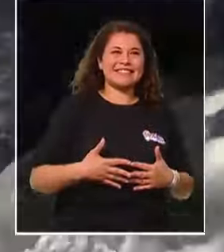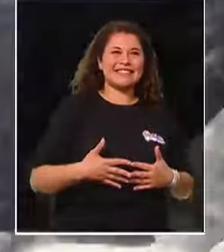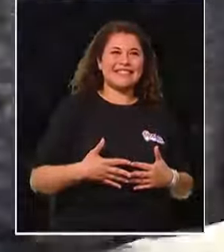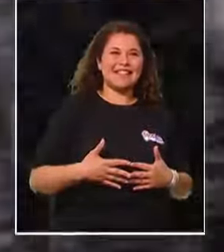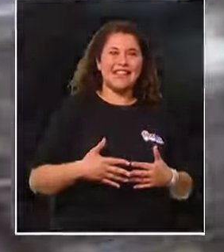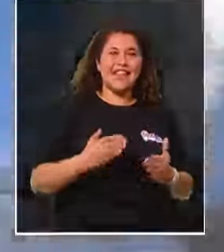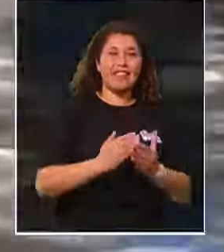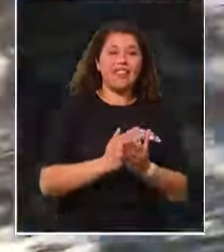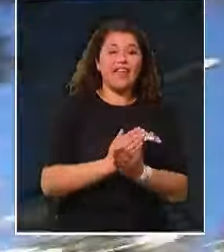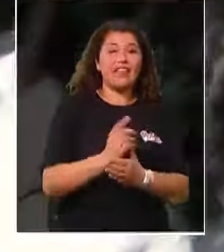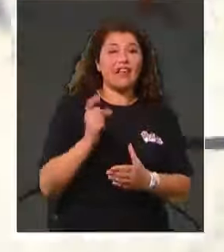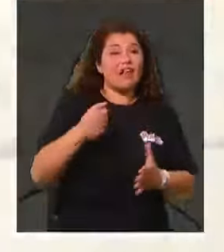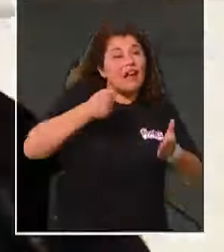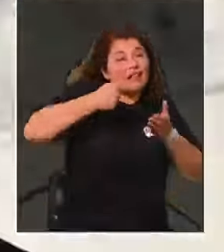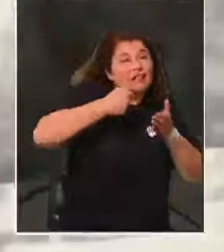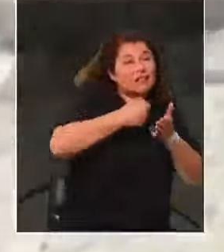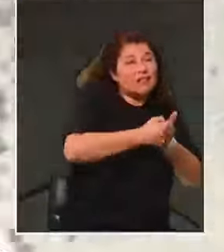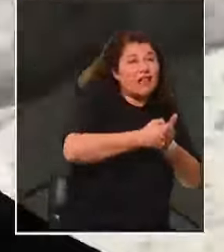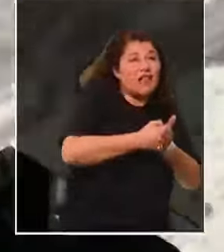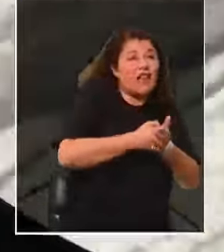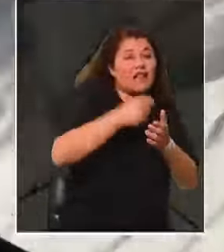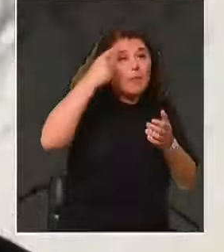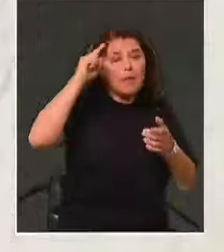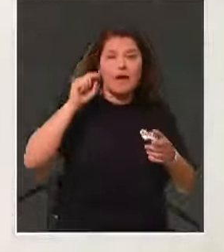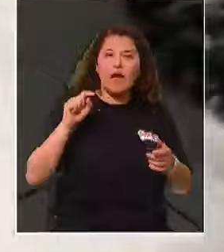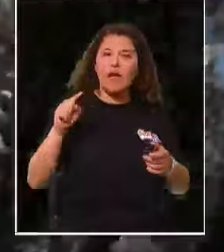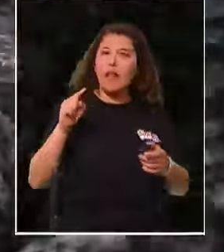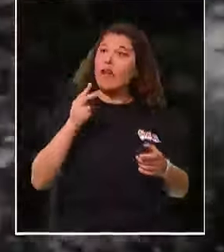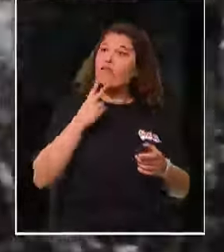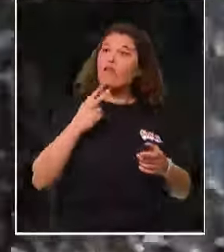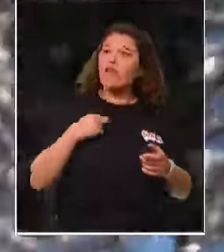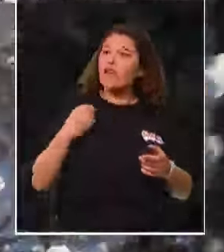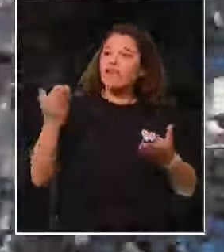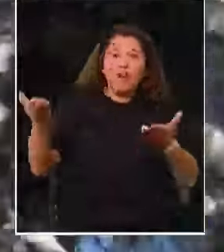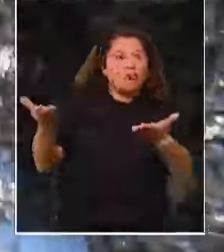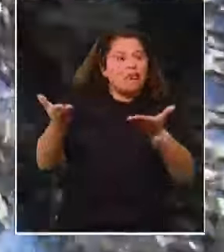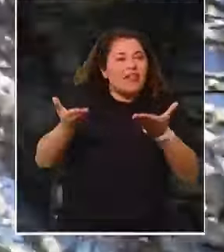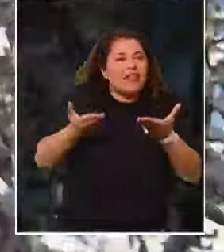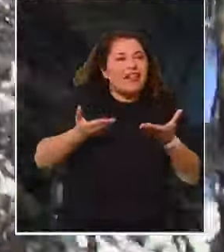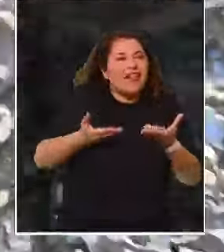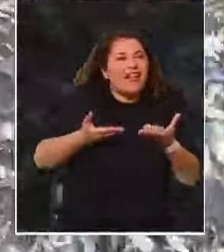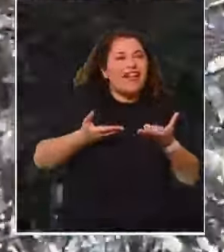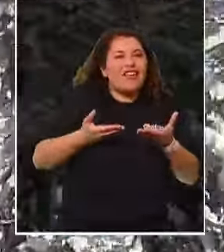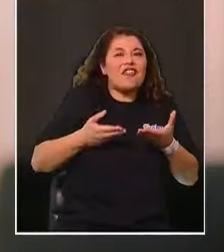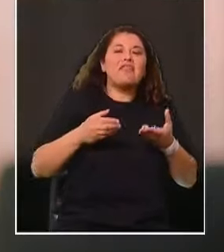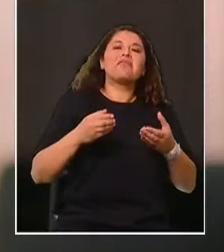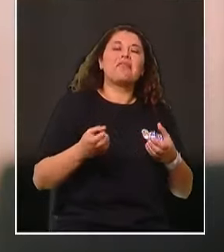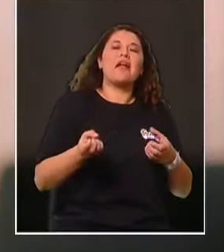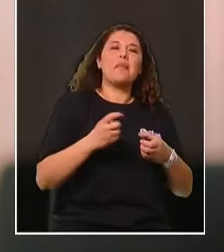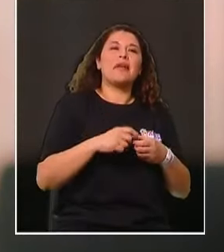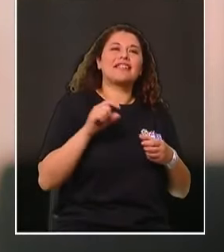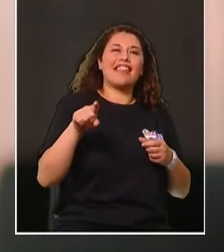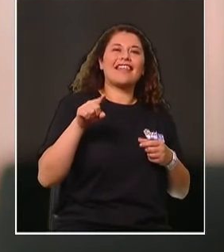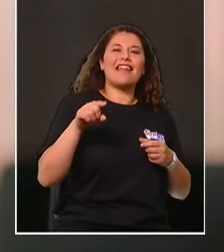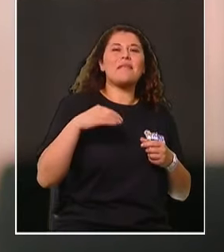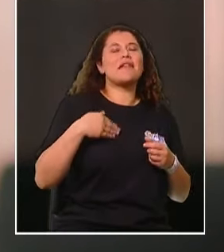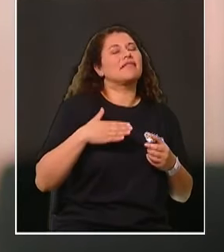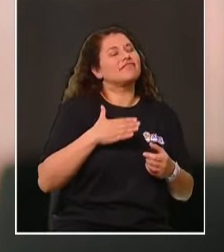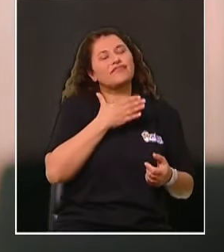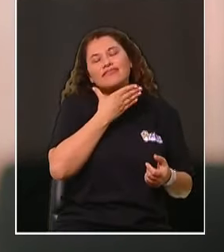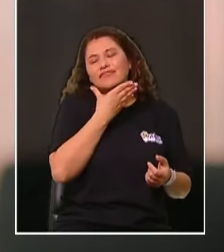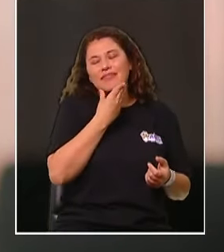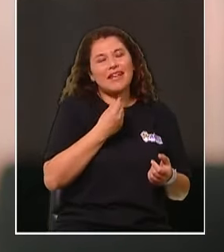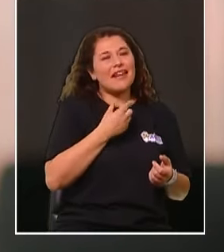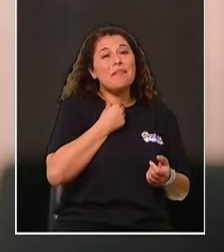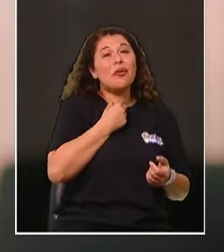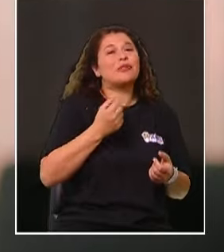Desde que tuvo su accidente, para él la vida es un regalo. Es parte de su personalidad, es parte de él. Y me encanta que